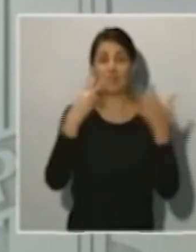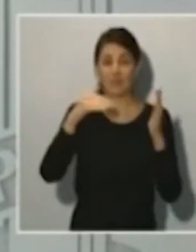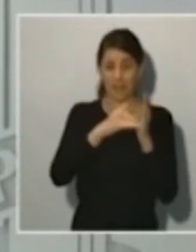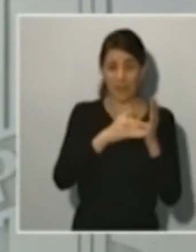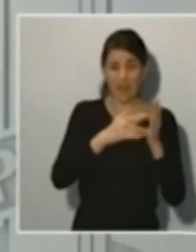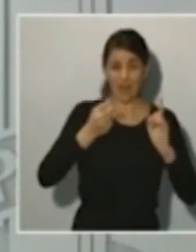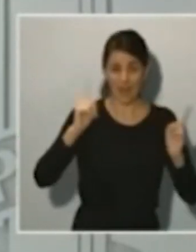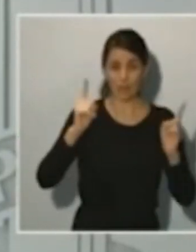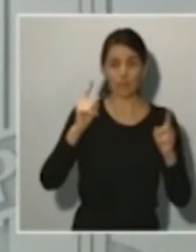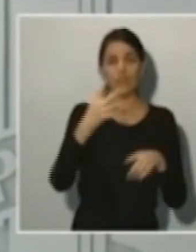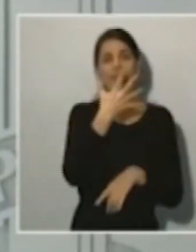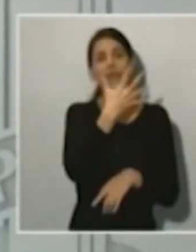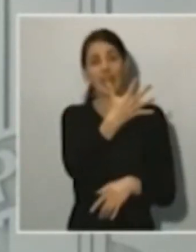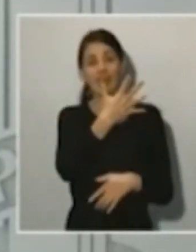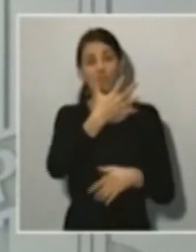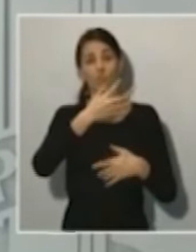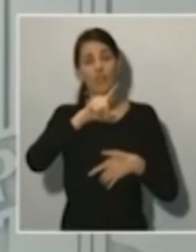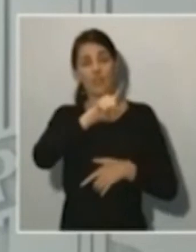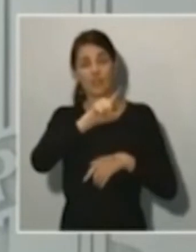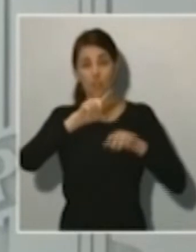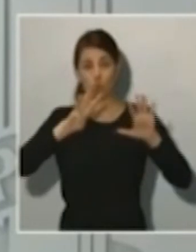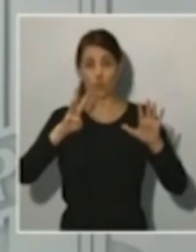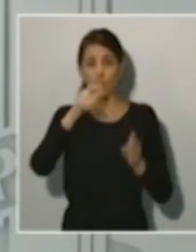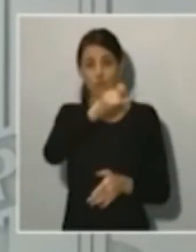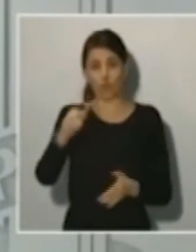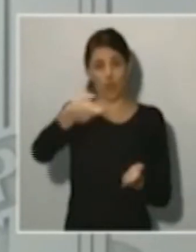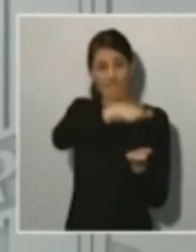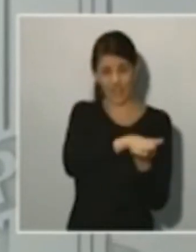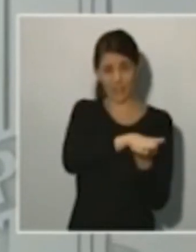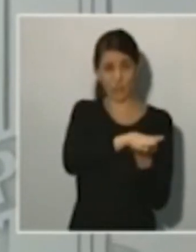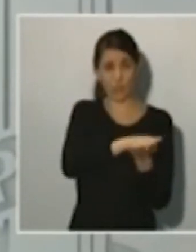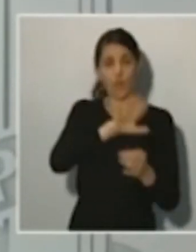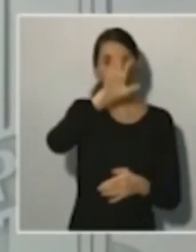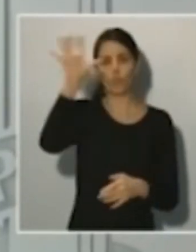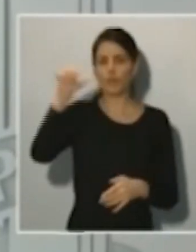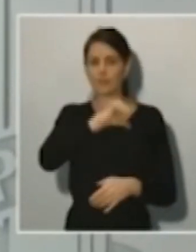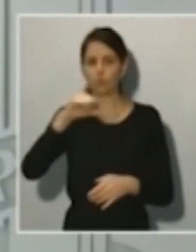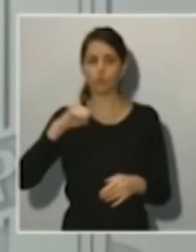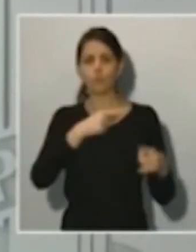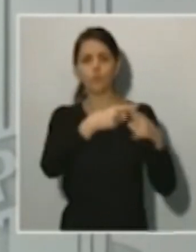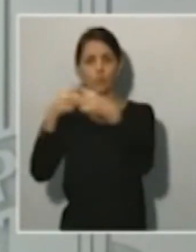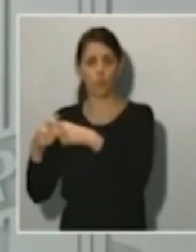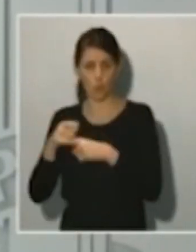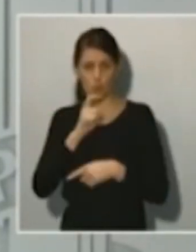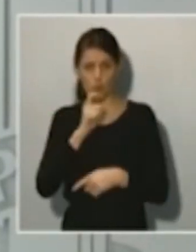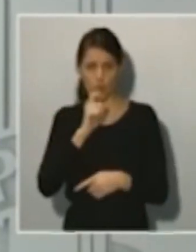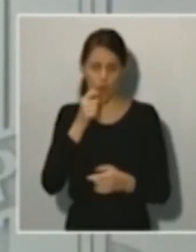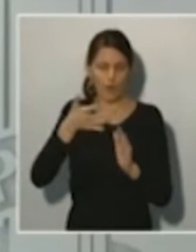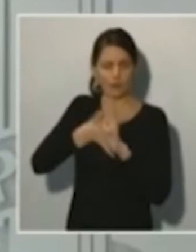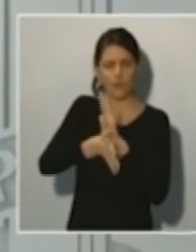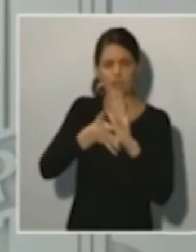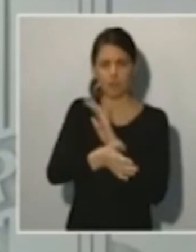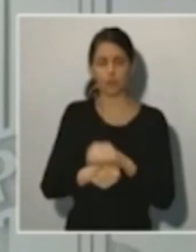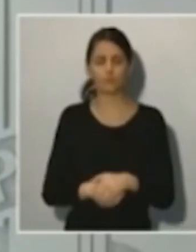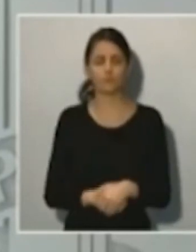desgraciadamente, que por comunidades autónomas tienen una distribución desigual que ahora pasaré a comentar brevemente. Tenemos